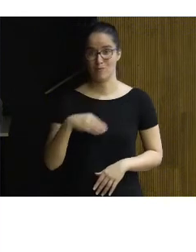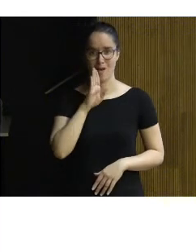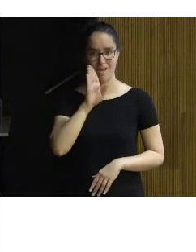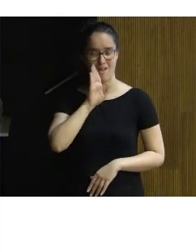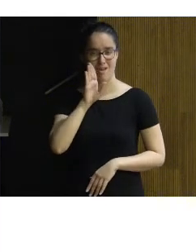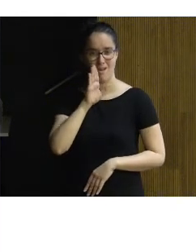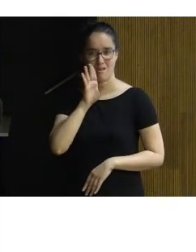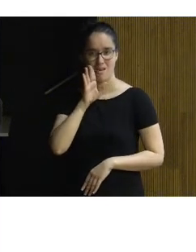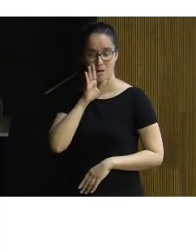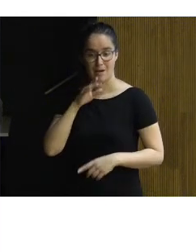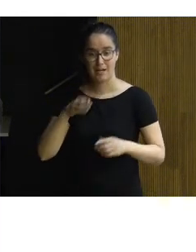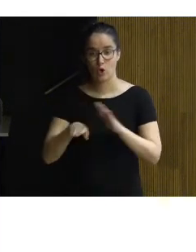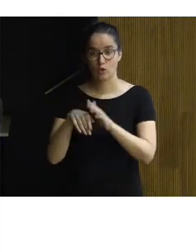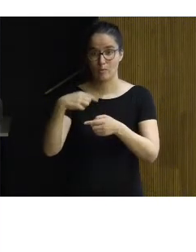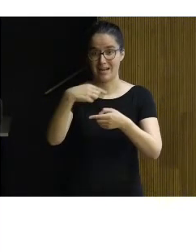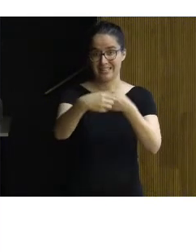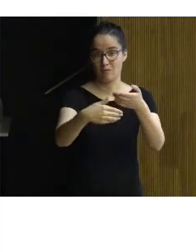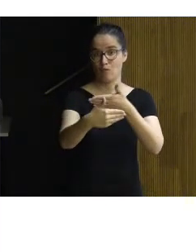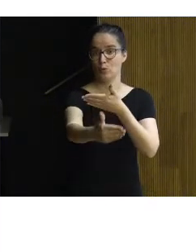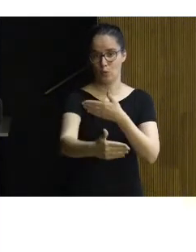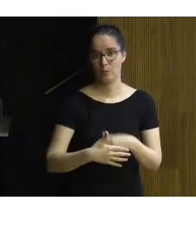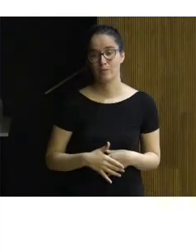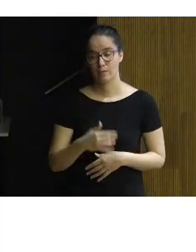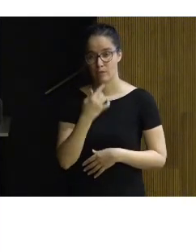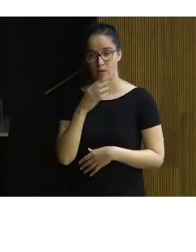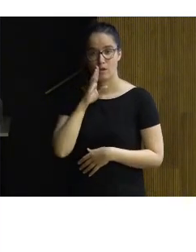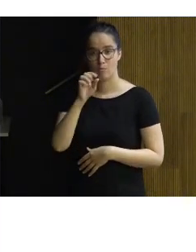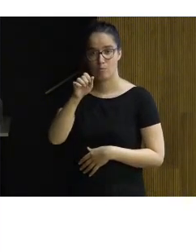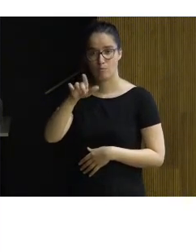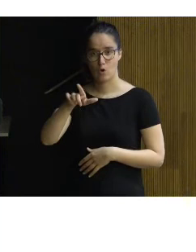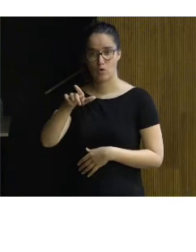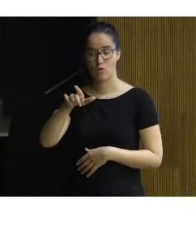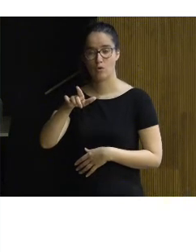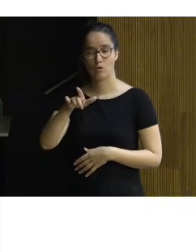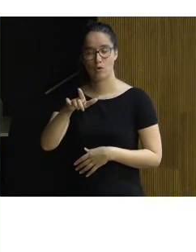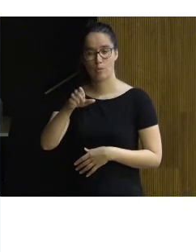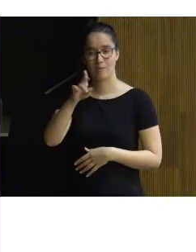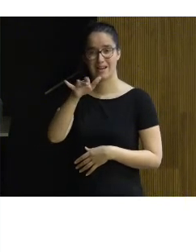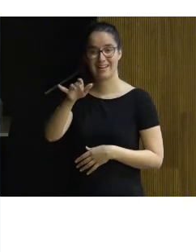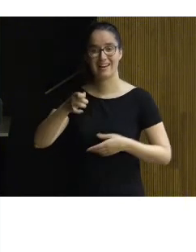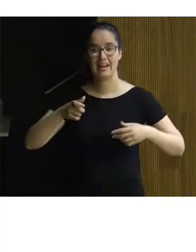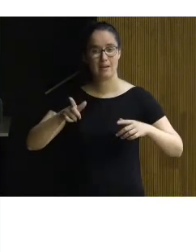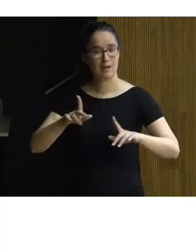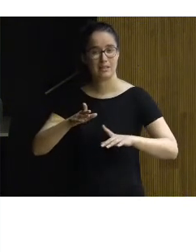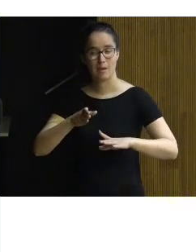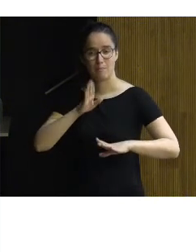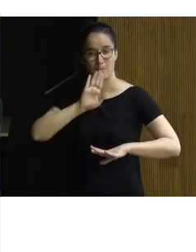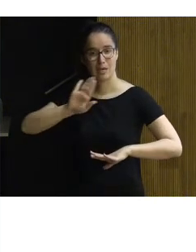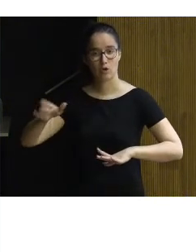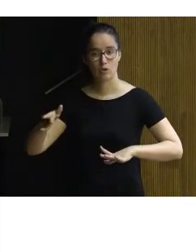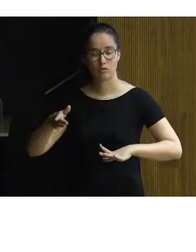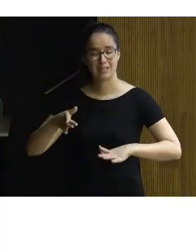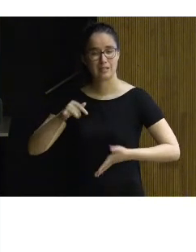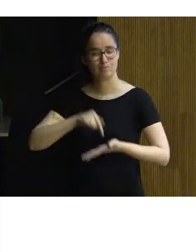mantenerlo para las generaciones futuras, ¿no? Decía Paul Valery que la mayor libertad nace del mayor